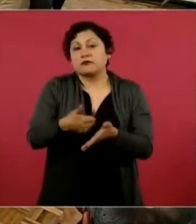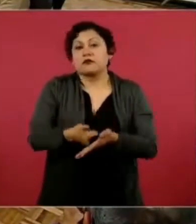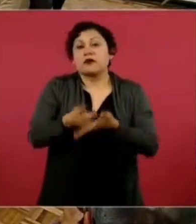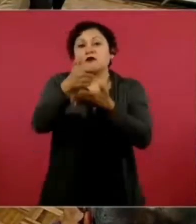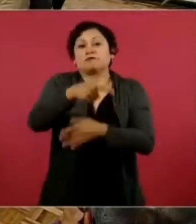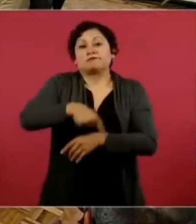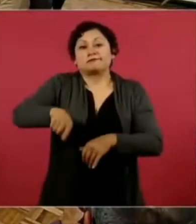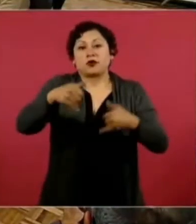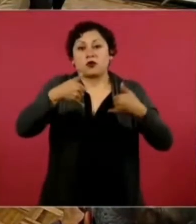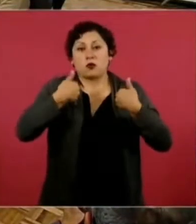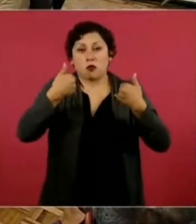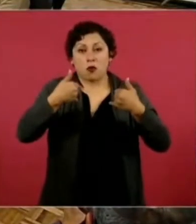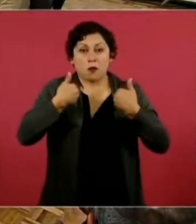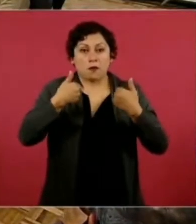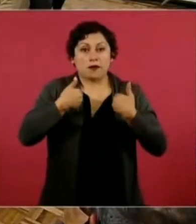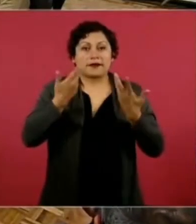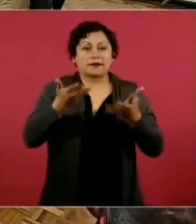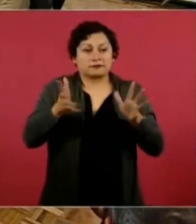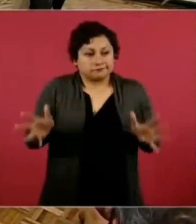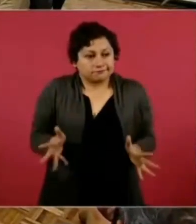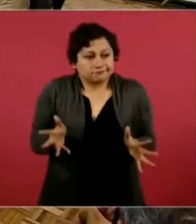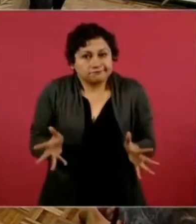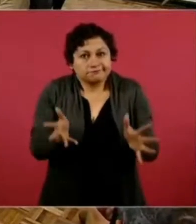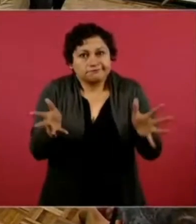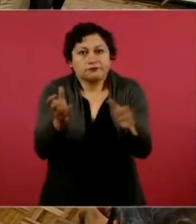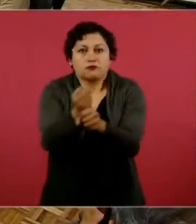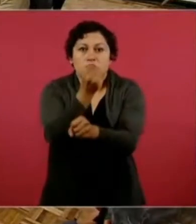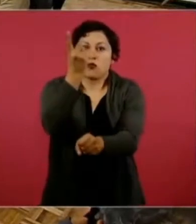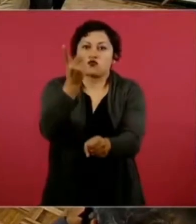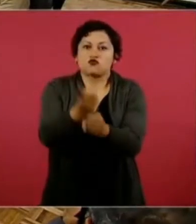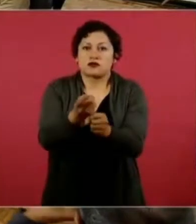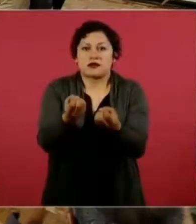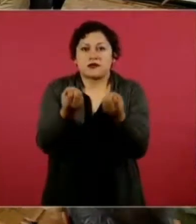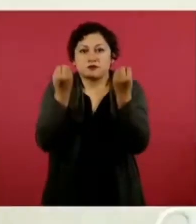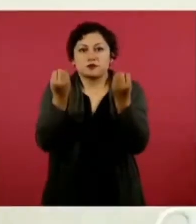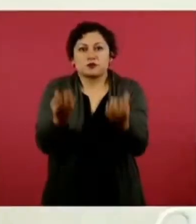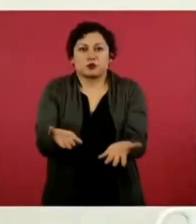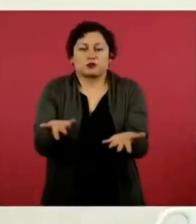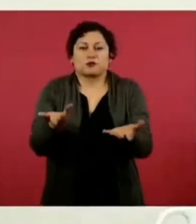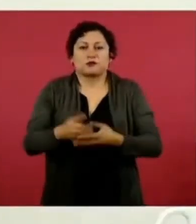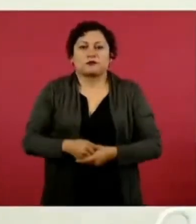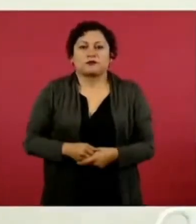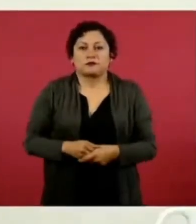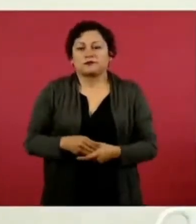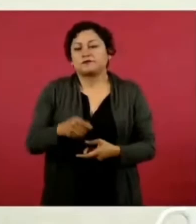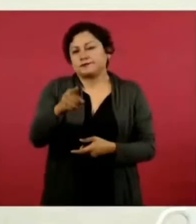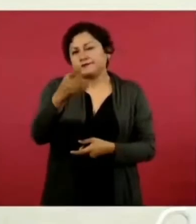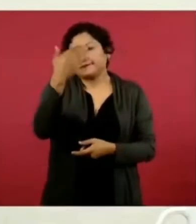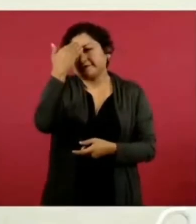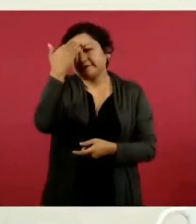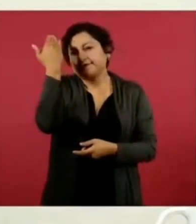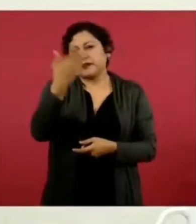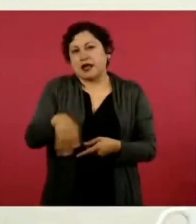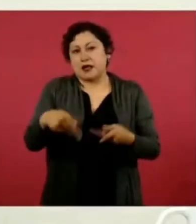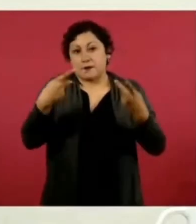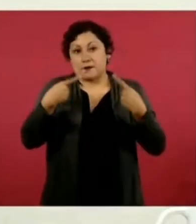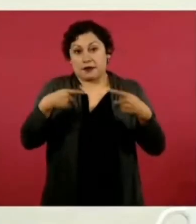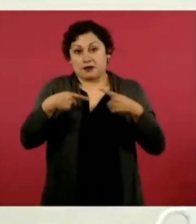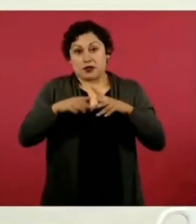La gente, lo hemos dicho muchas veces, no abandona a su comunidad, a su familia por gusto, lo hace por necesidad.